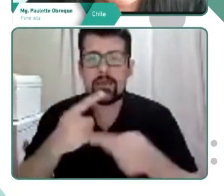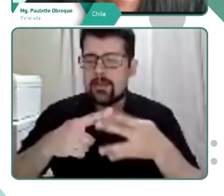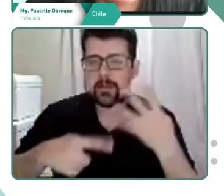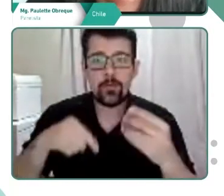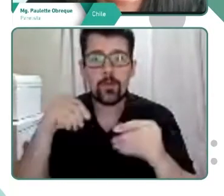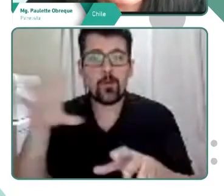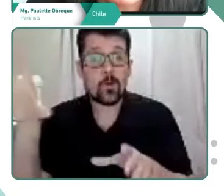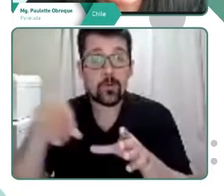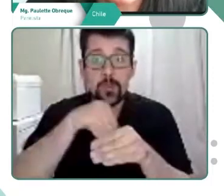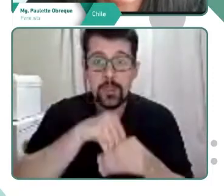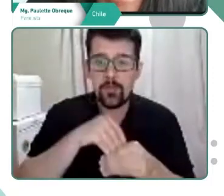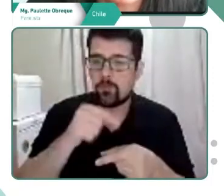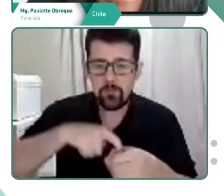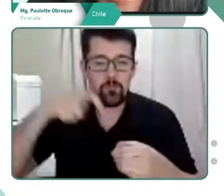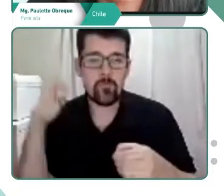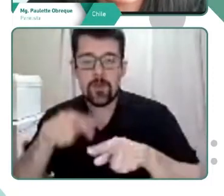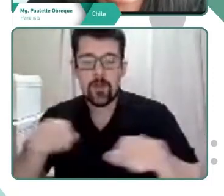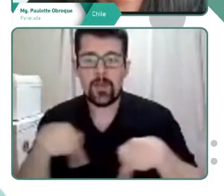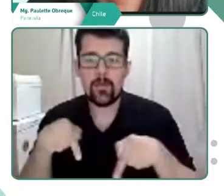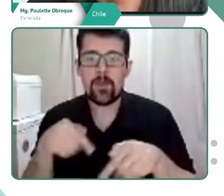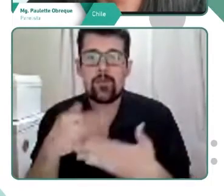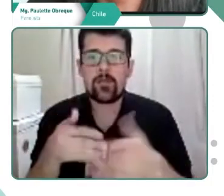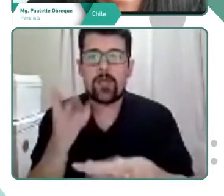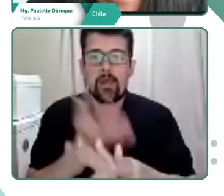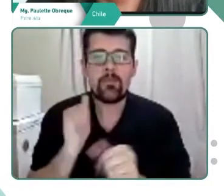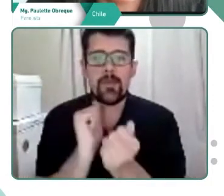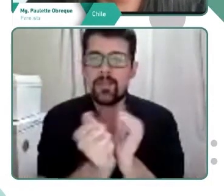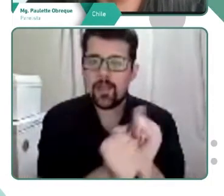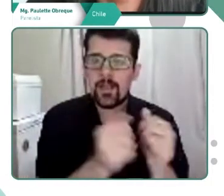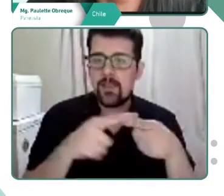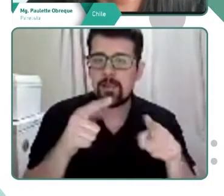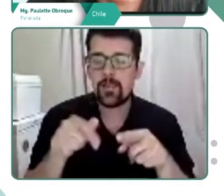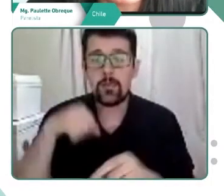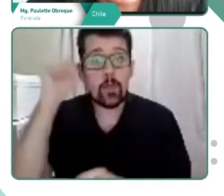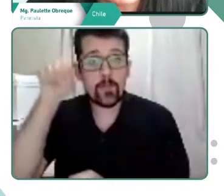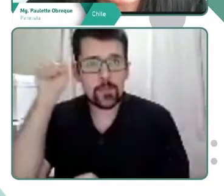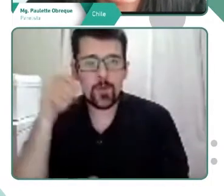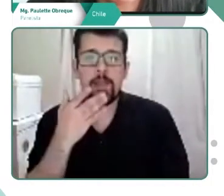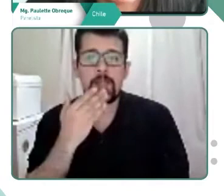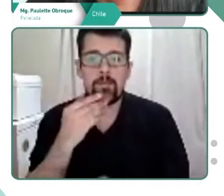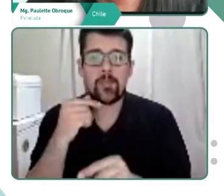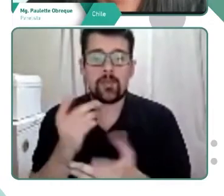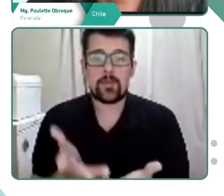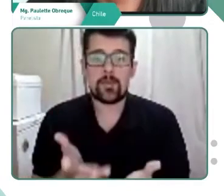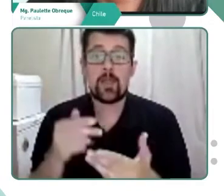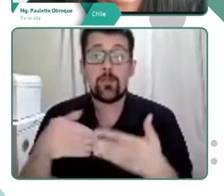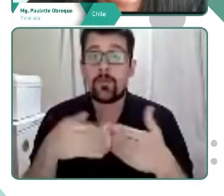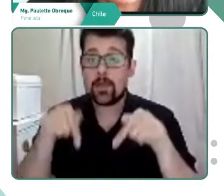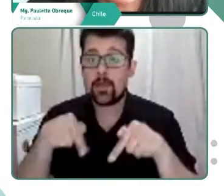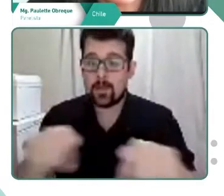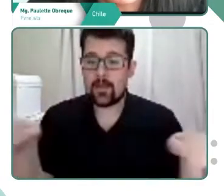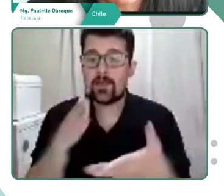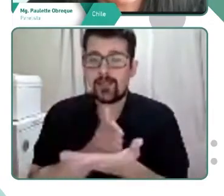aula, mediante materiales y recursos audiovisuales de corta duración para que posteriormente en la clase estos puedan ser